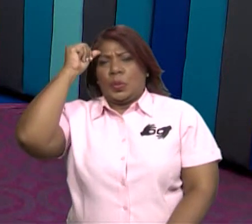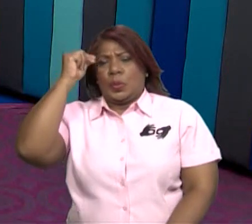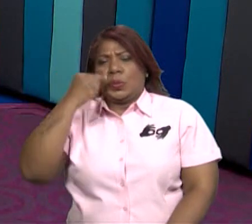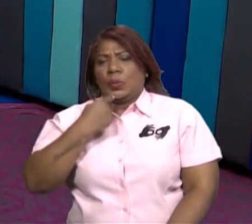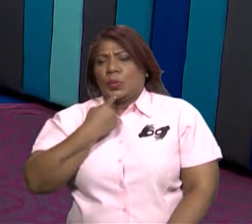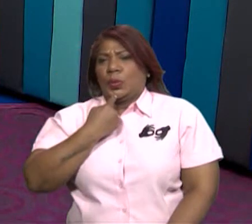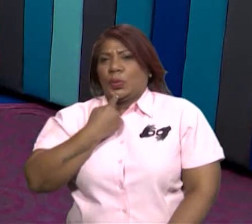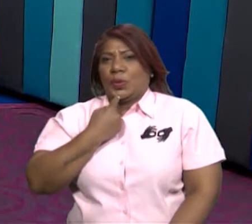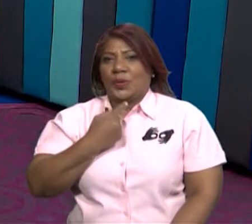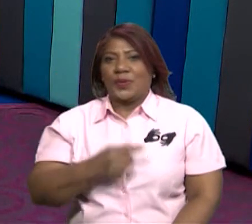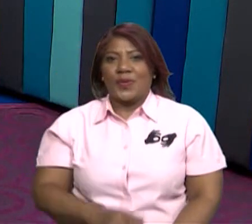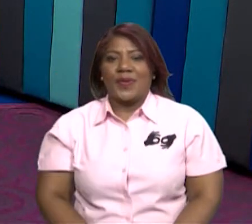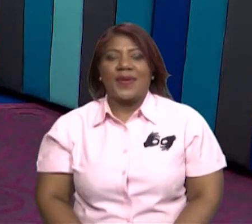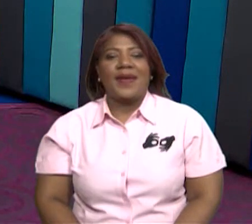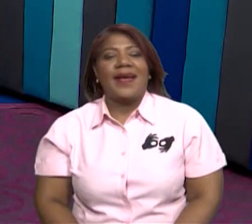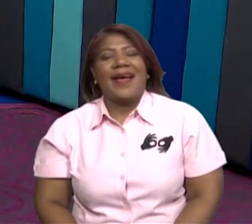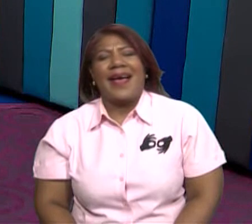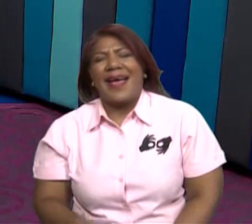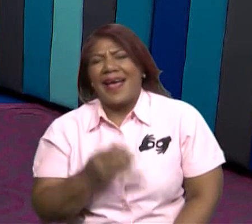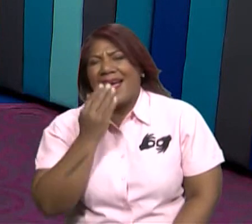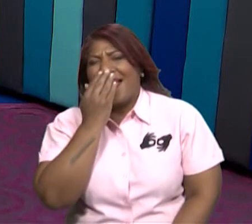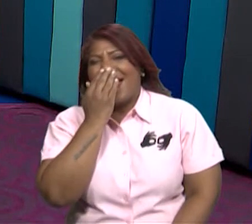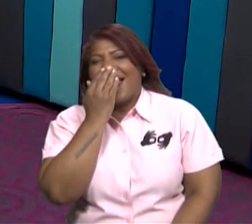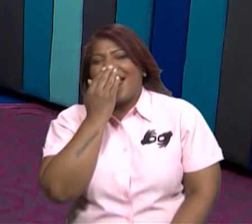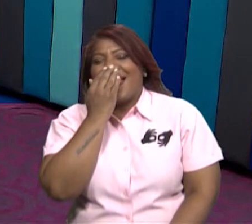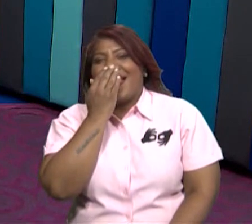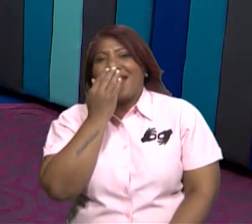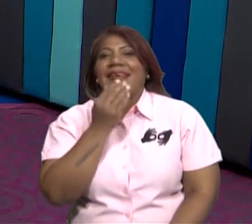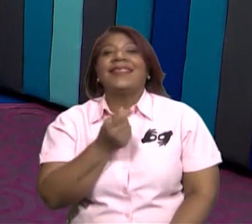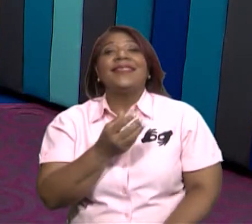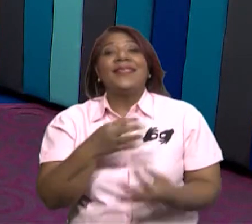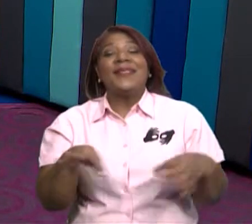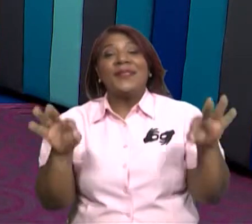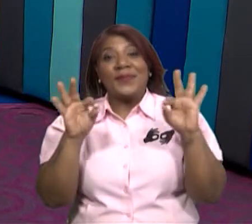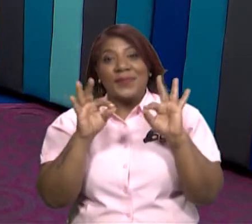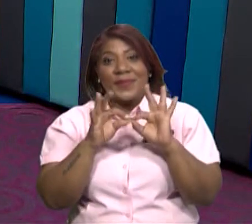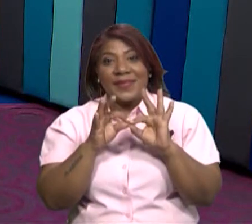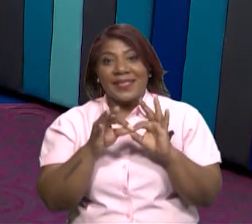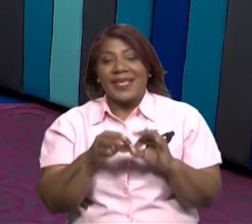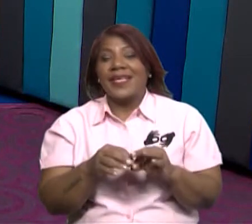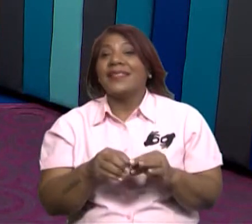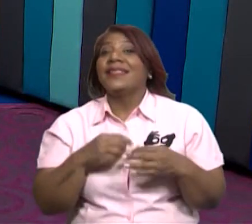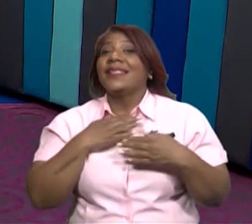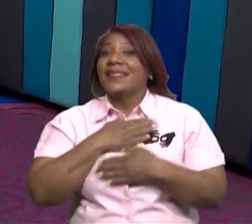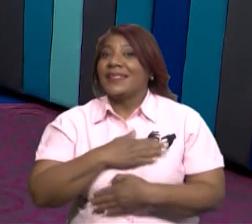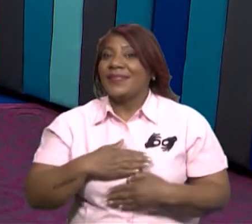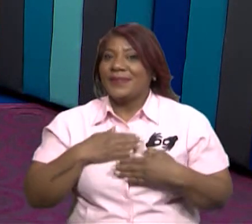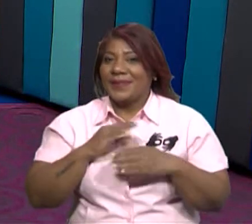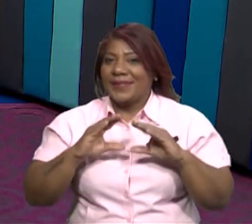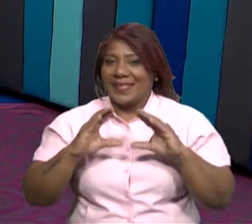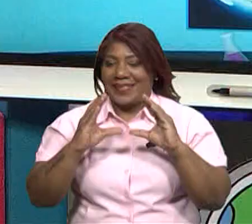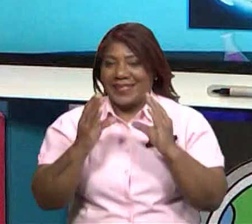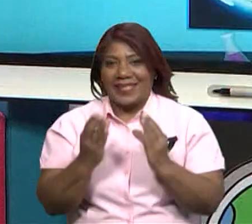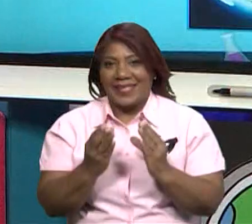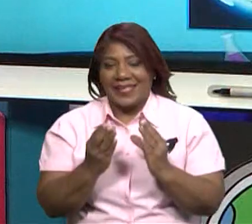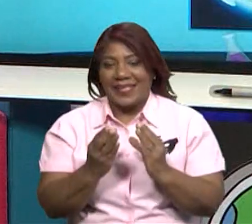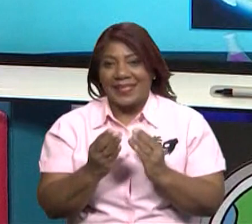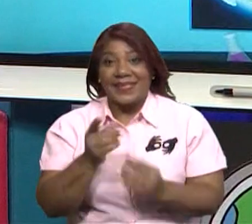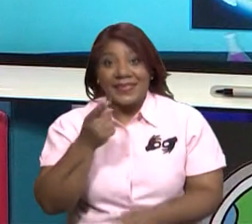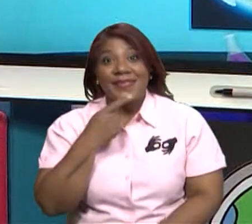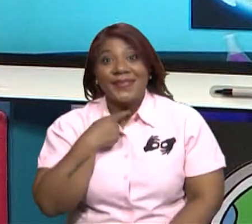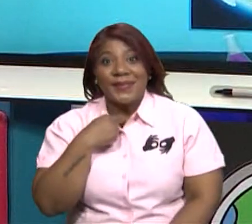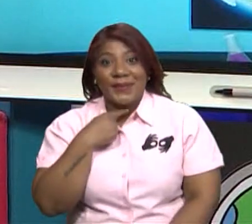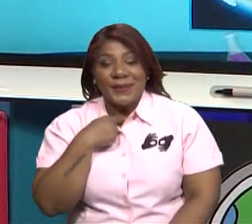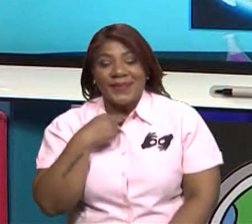maestro, no hace rey también, ¿está bien? De esa manera nosotros aprendemos en esta clase divertida, ¿sí o no? ¿Les gusta?